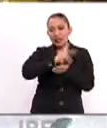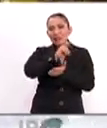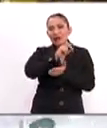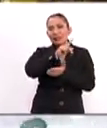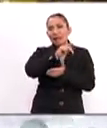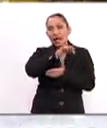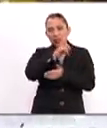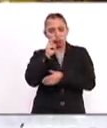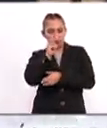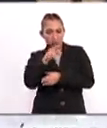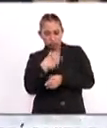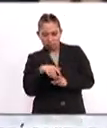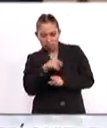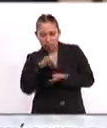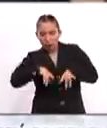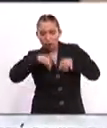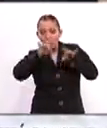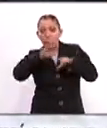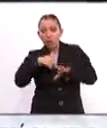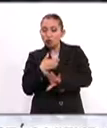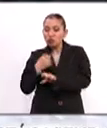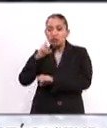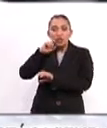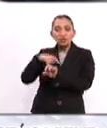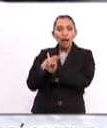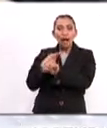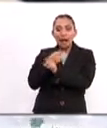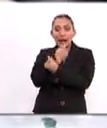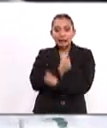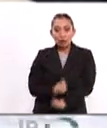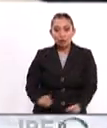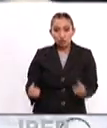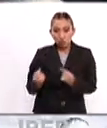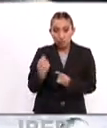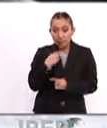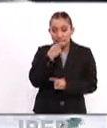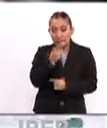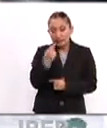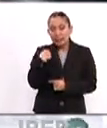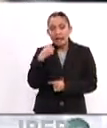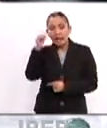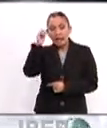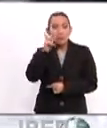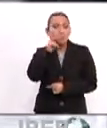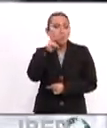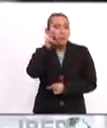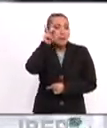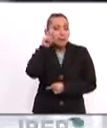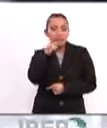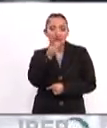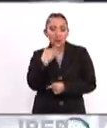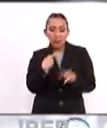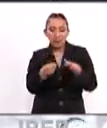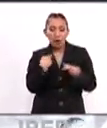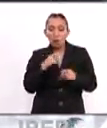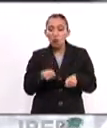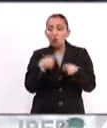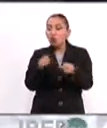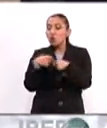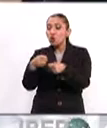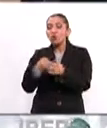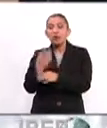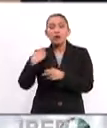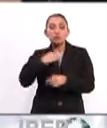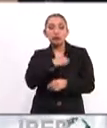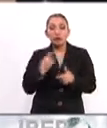Vaticano, es perseguido en Australia por agresiones sexuales a menores. De acuerdo con la Santa Sede, por el momento no hay planes de nombrar nuevos